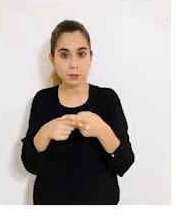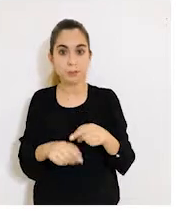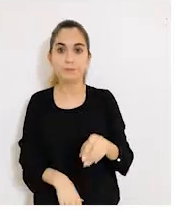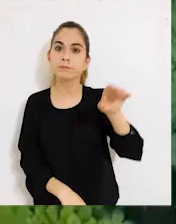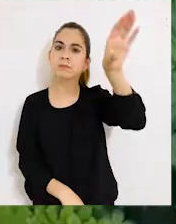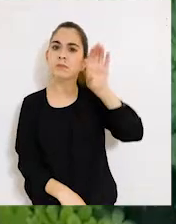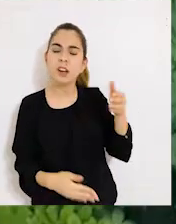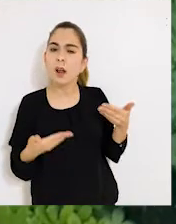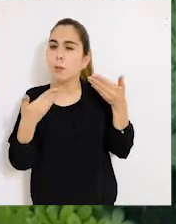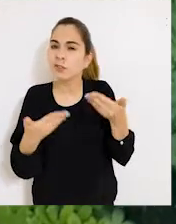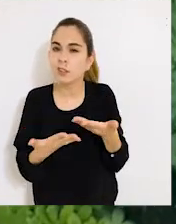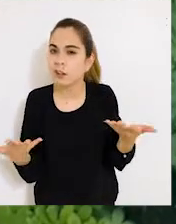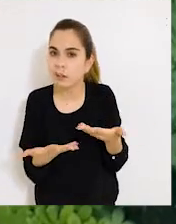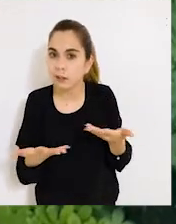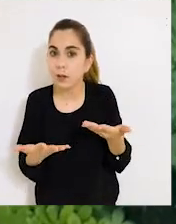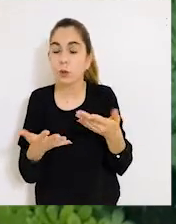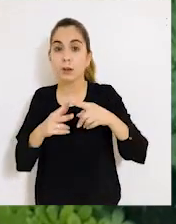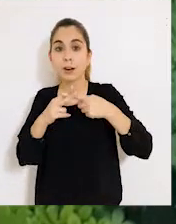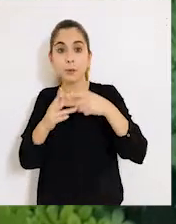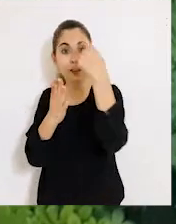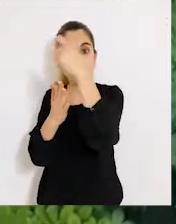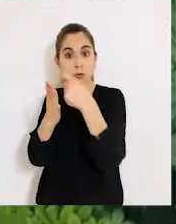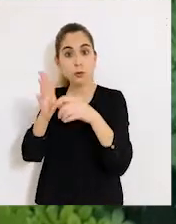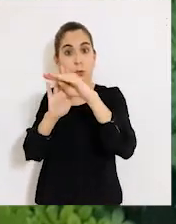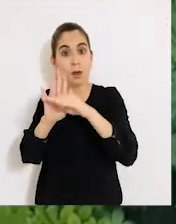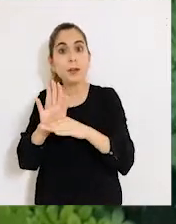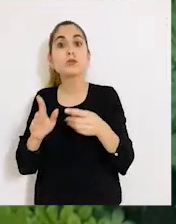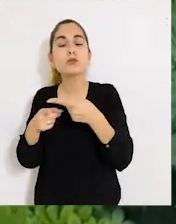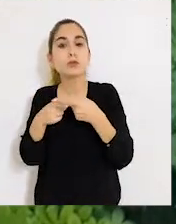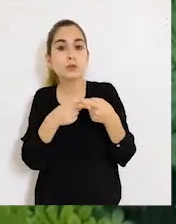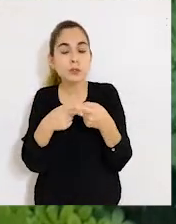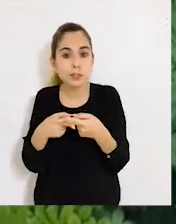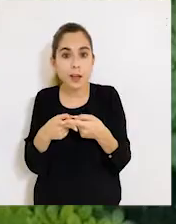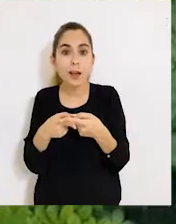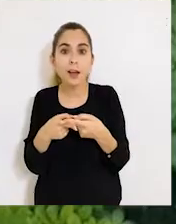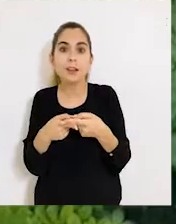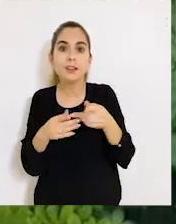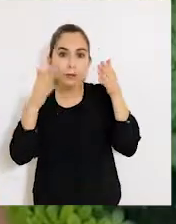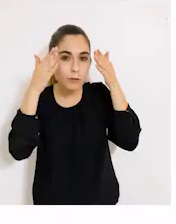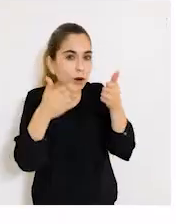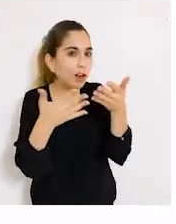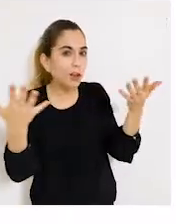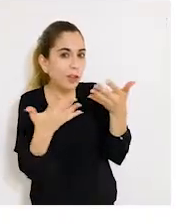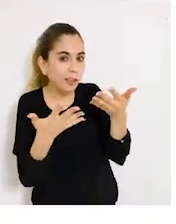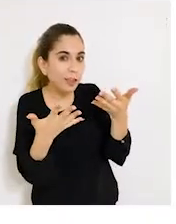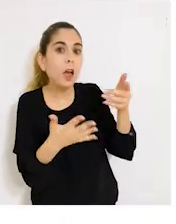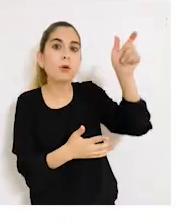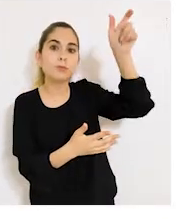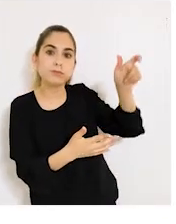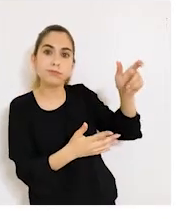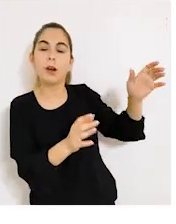lo que entrega es una herramienta de evaluación de programas sociales, los que van destinados exclusivamente a un